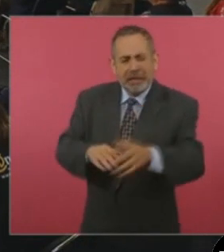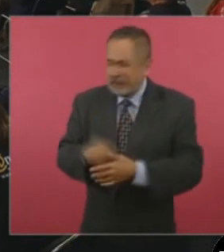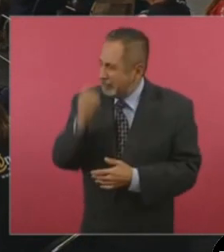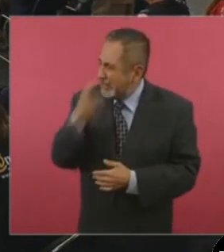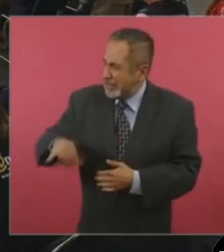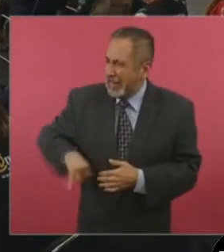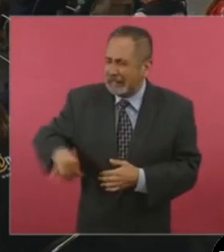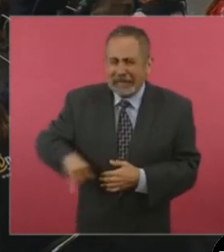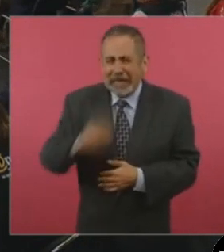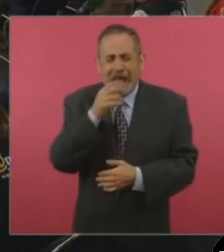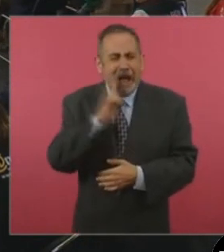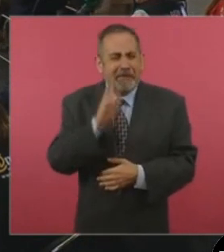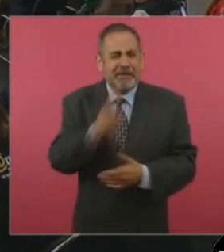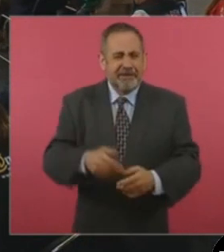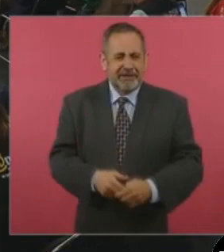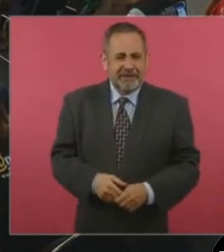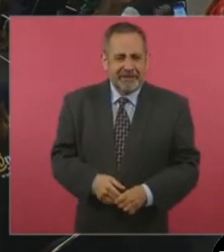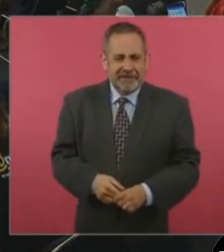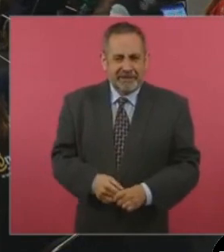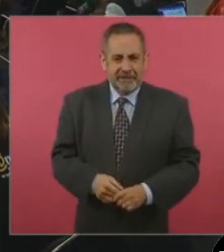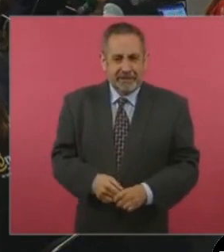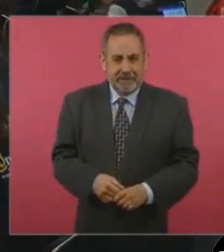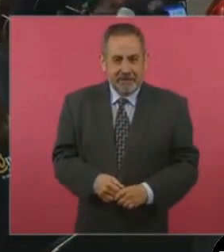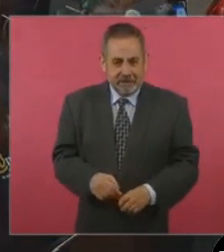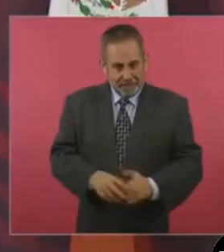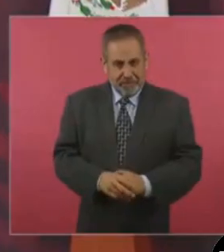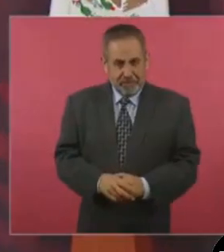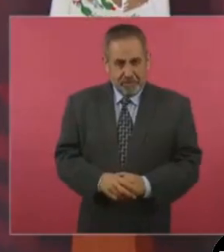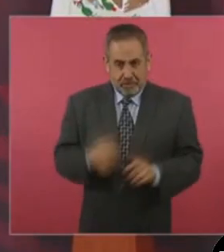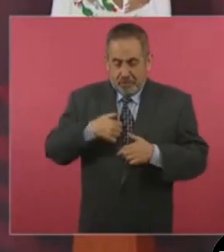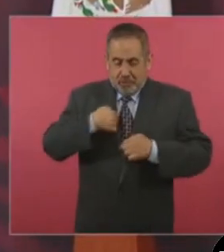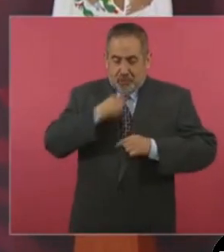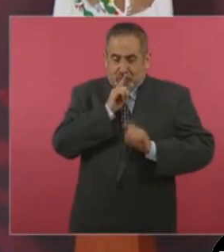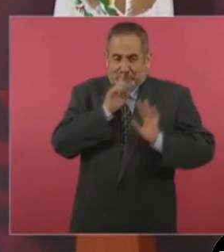interesante. No, no.